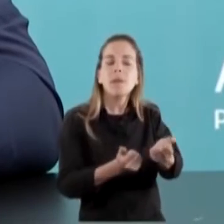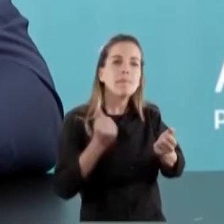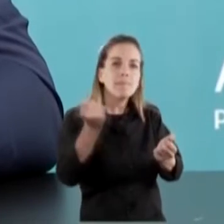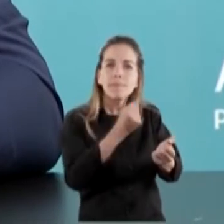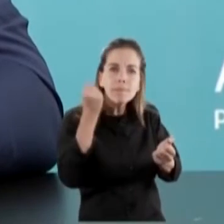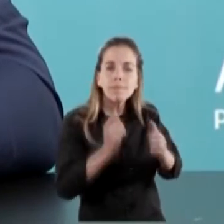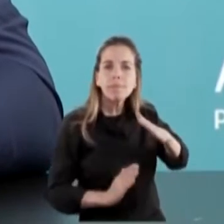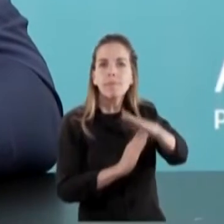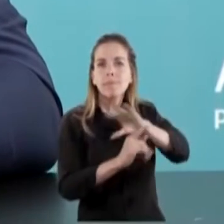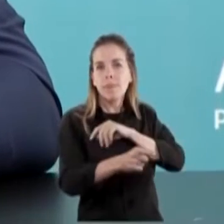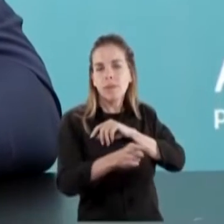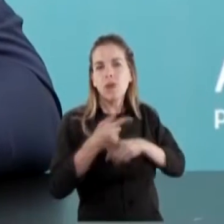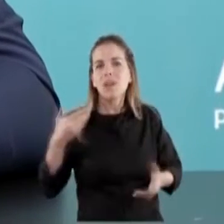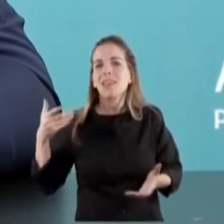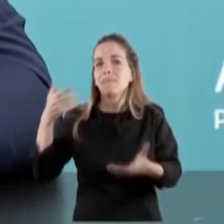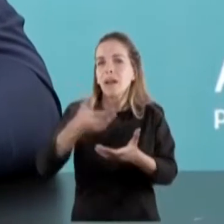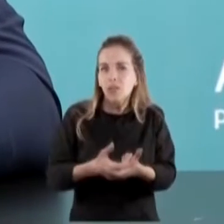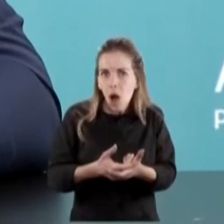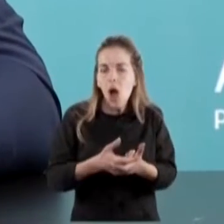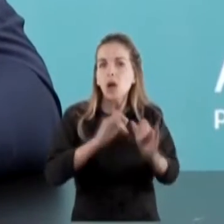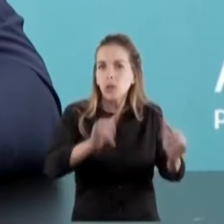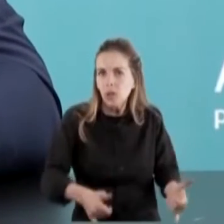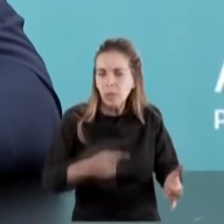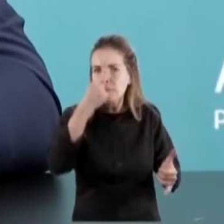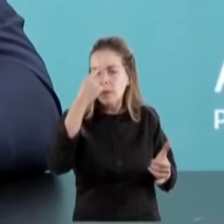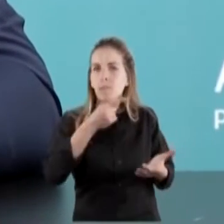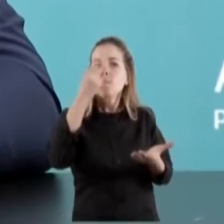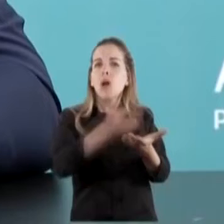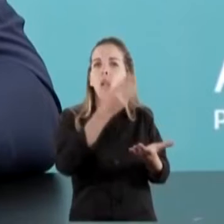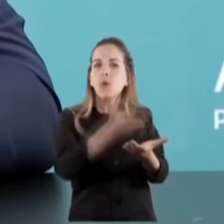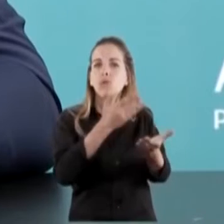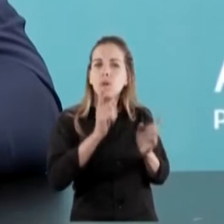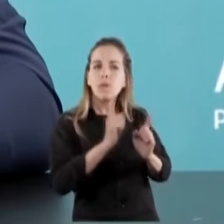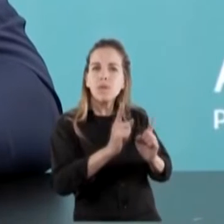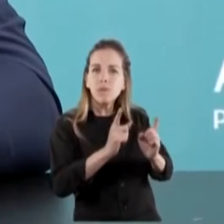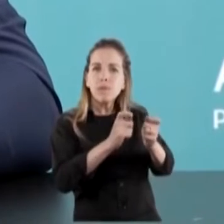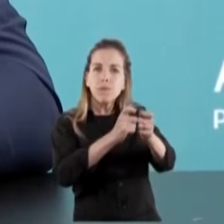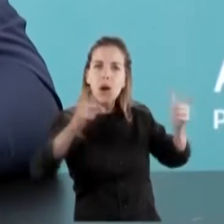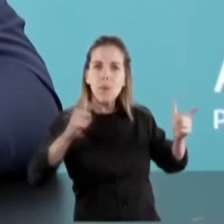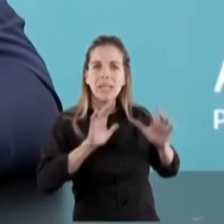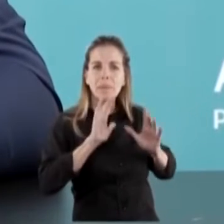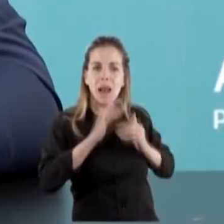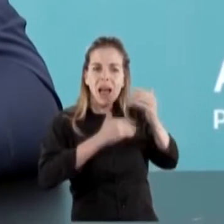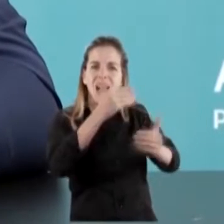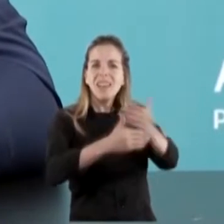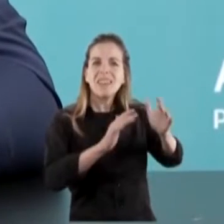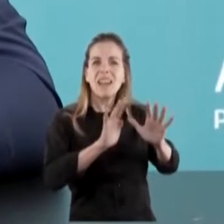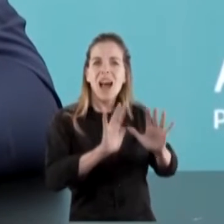la inversión en materia productiva para seguir en este camino y en este sendero